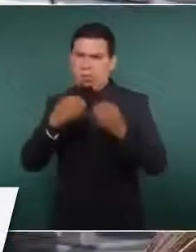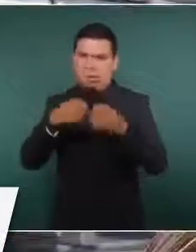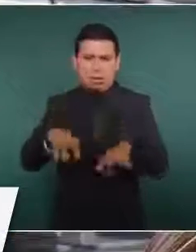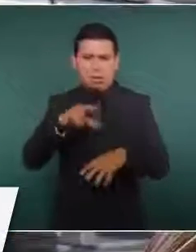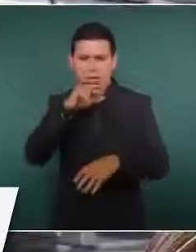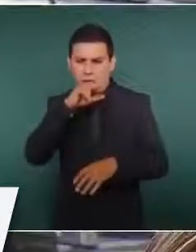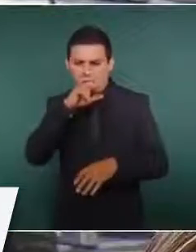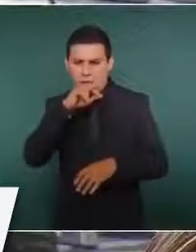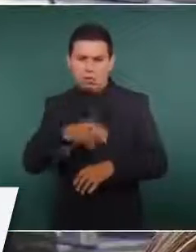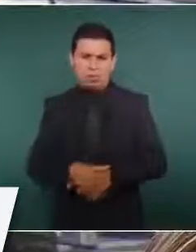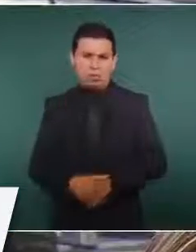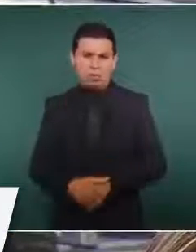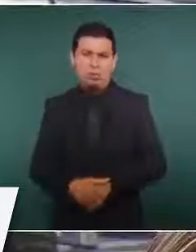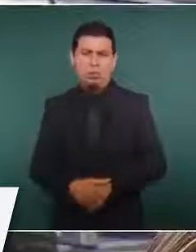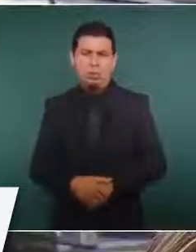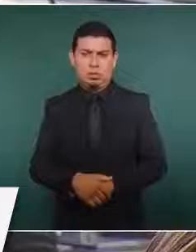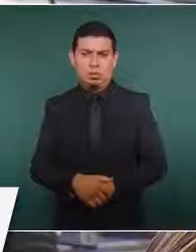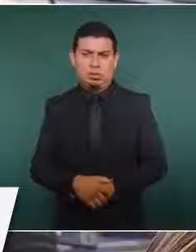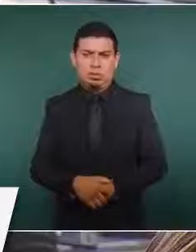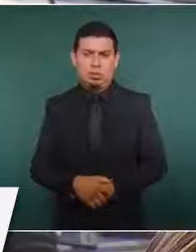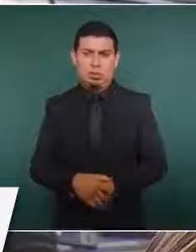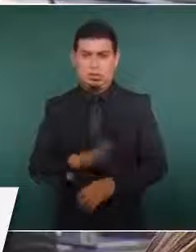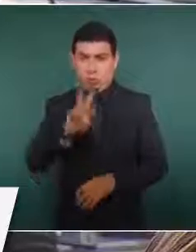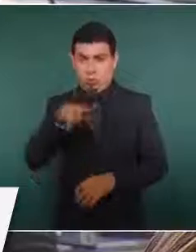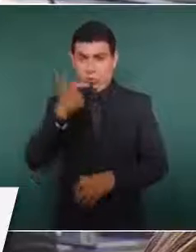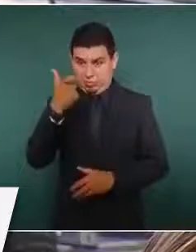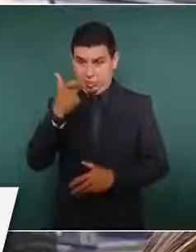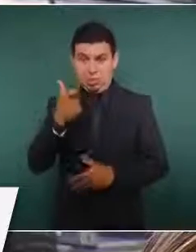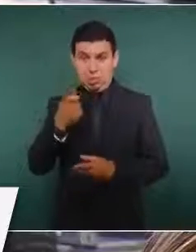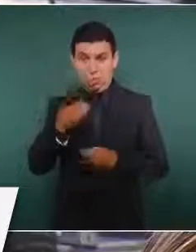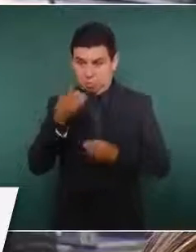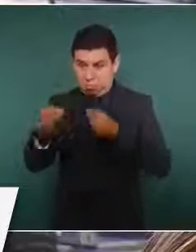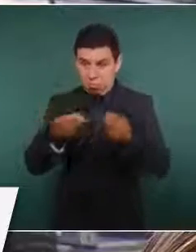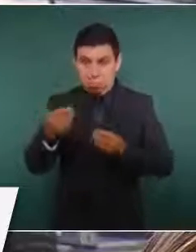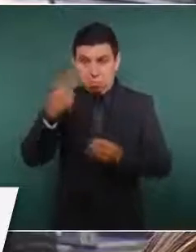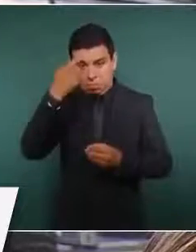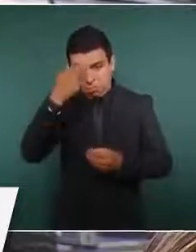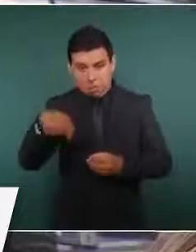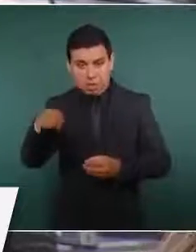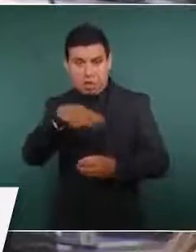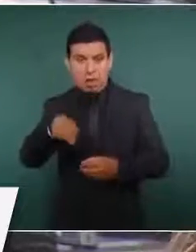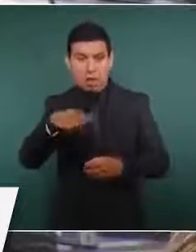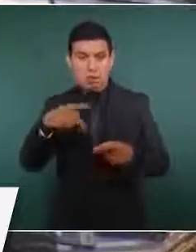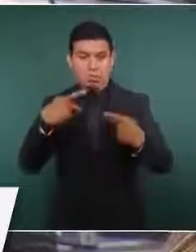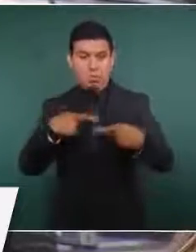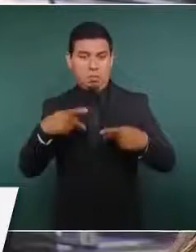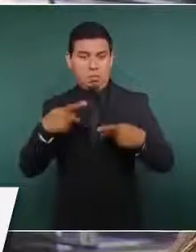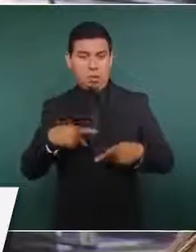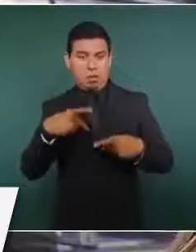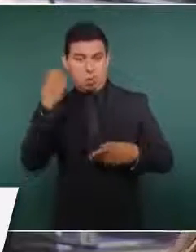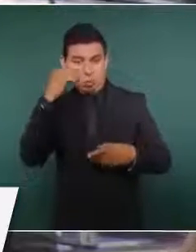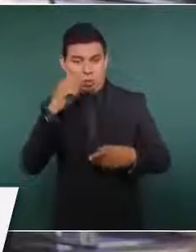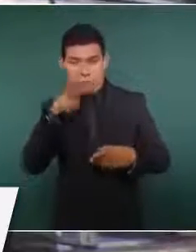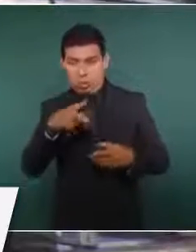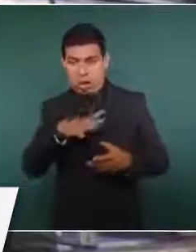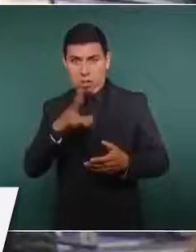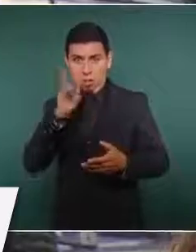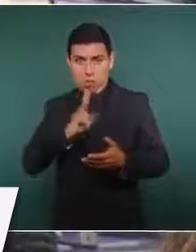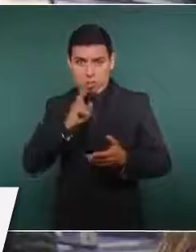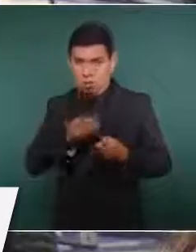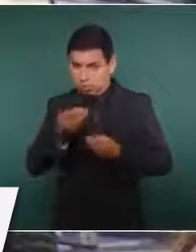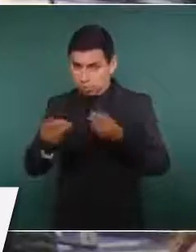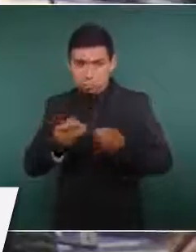¿están garantizados los recursos para los proyectos estratégicos que se desarrollan en Oaxaca, concretamente